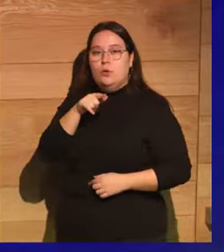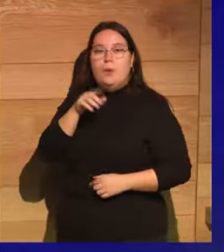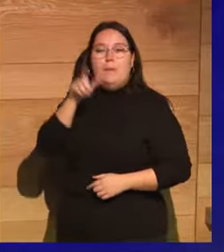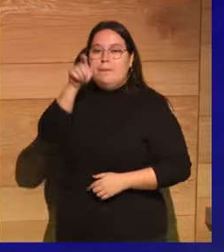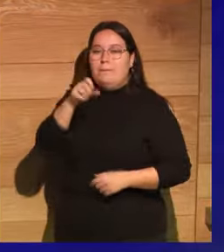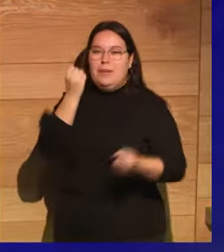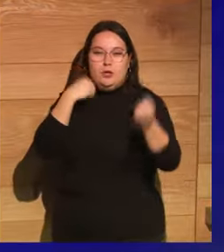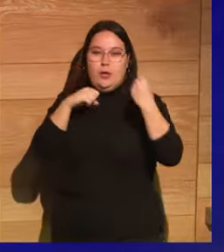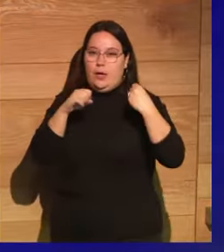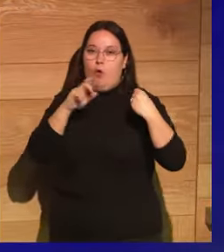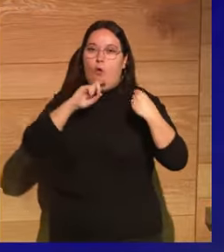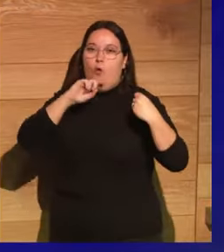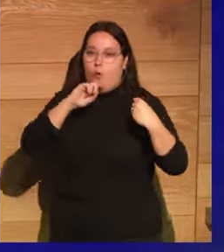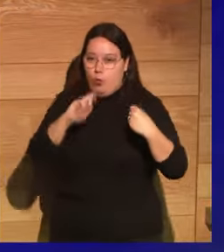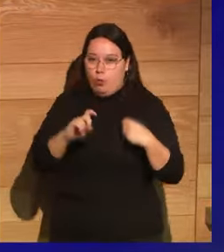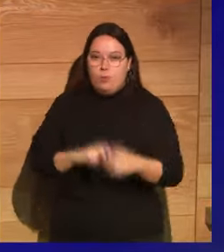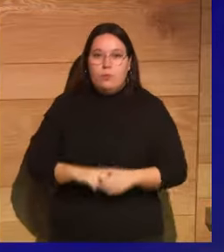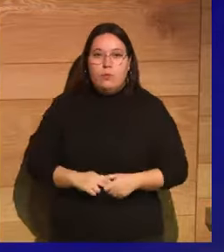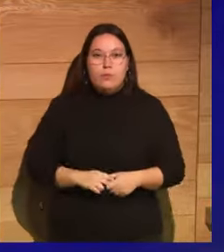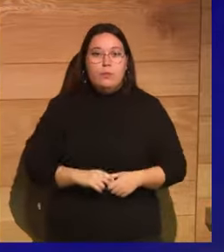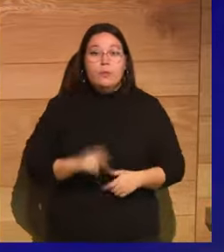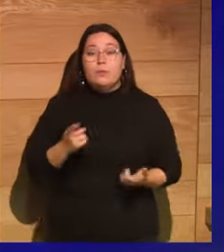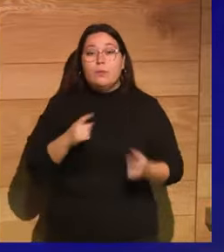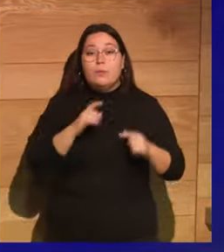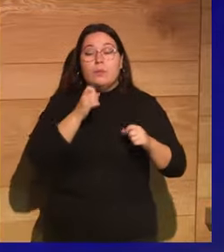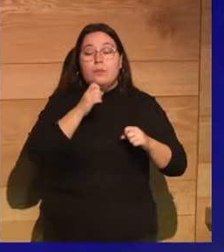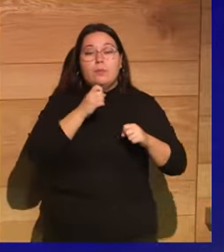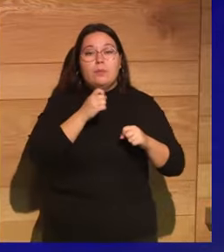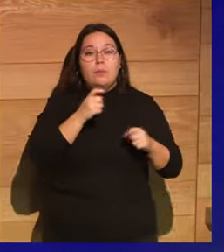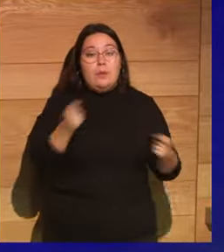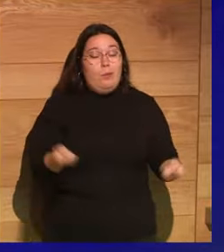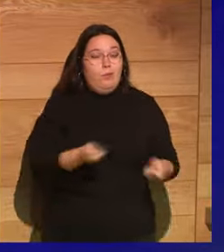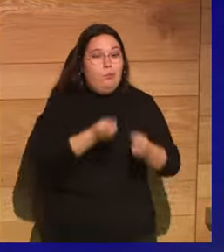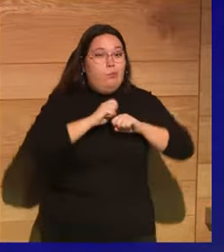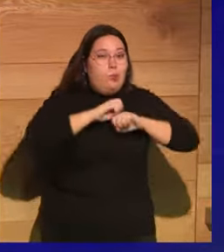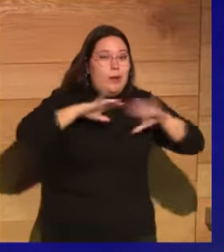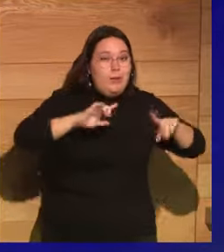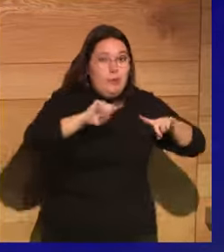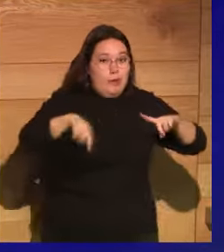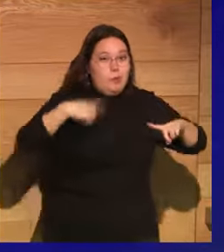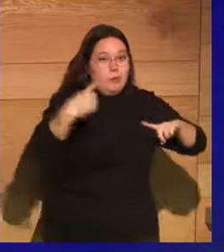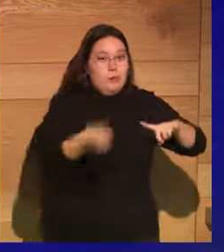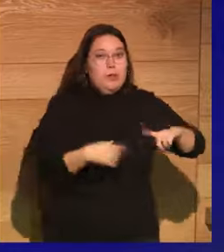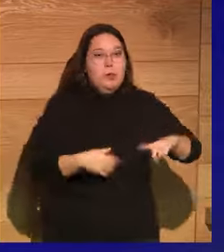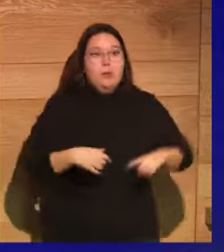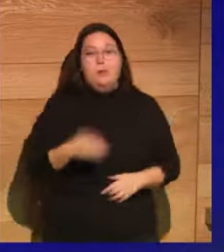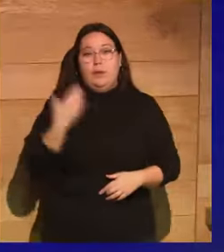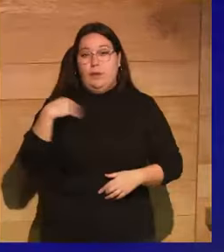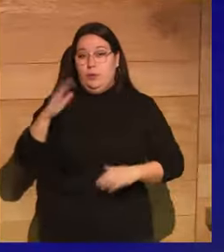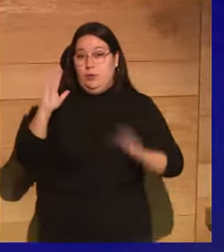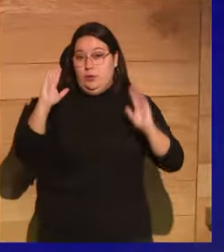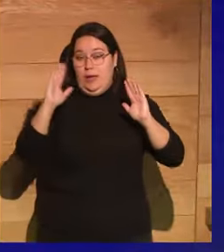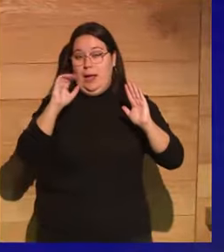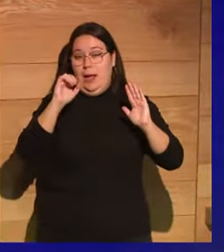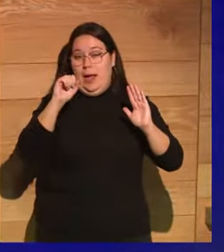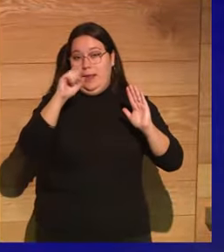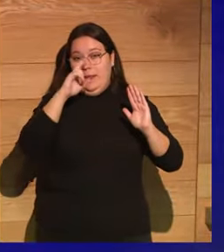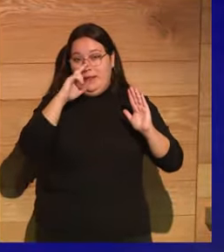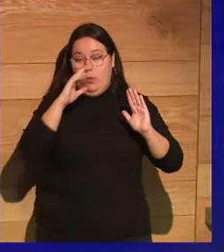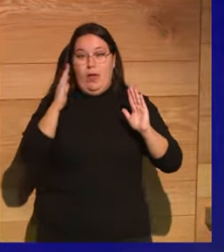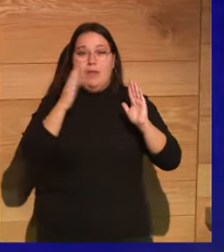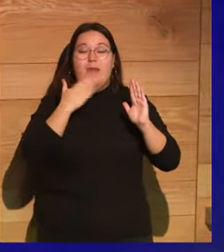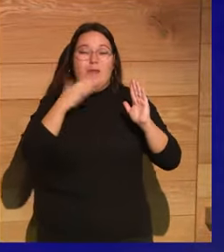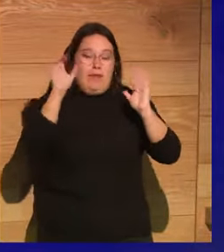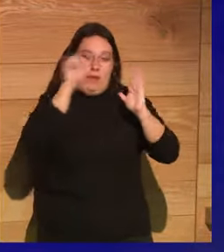odiados. Entonces, la propaganda posterior de los cristianos, estamos hablando ya de la Tardo Antigüedad y el principio de la Edad Media,